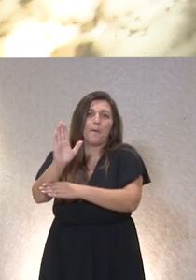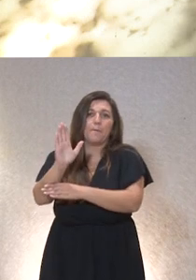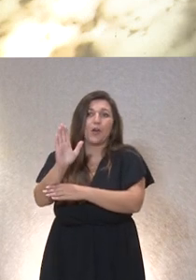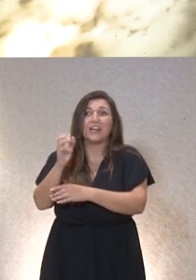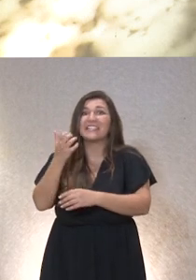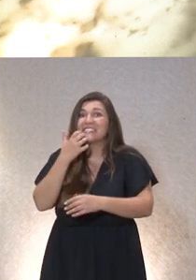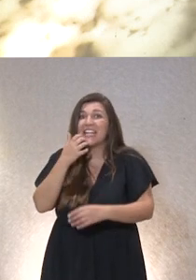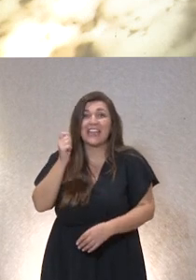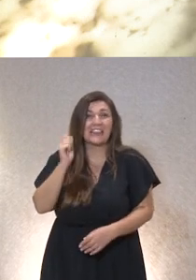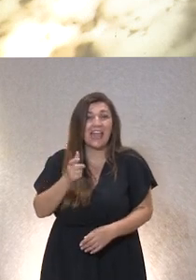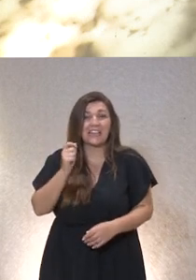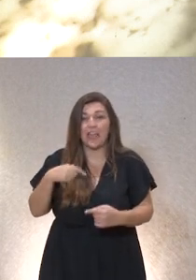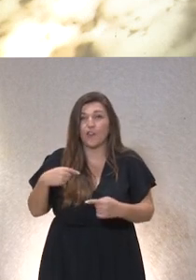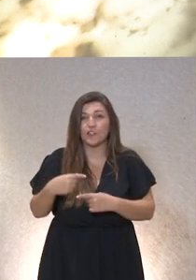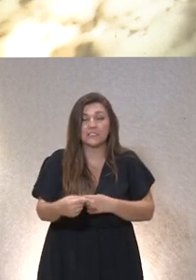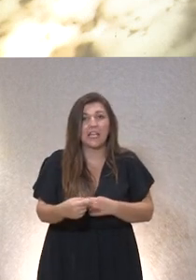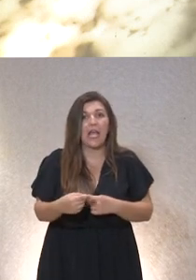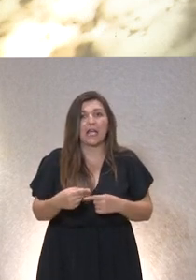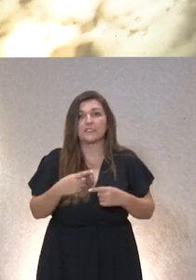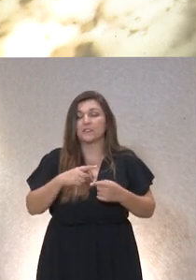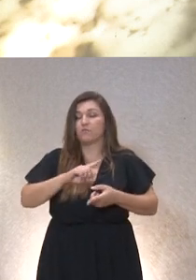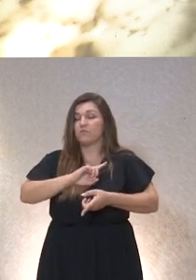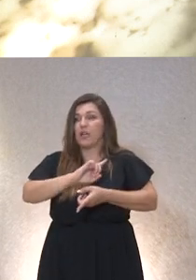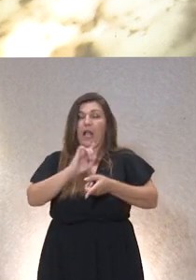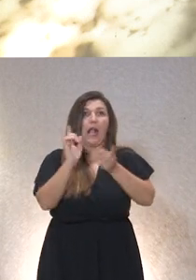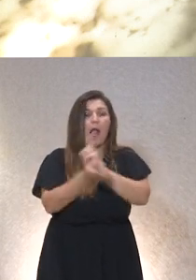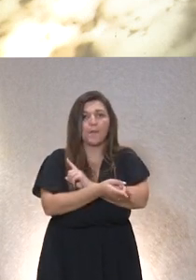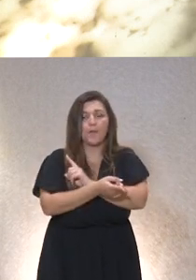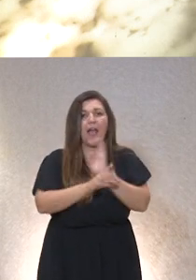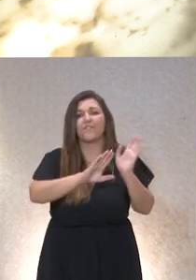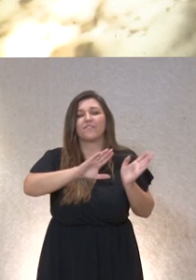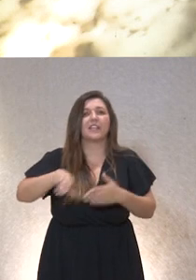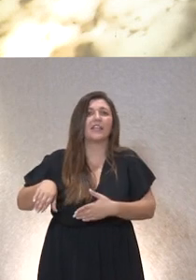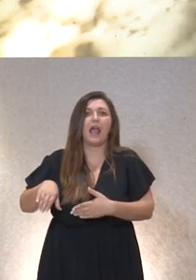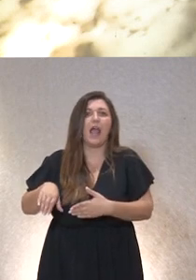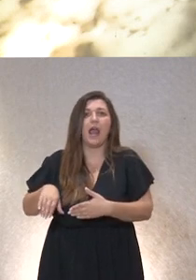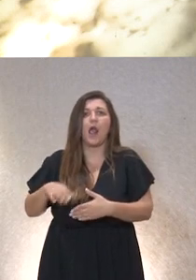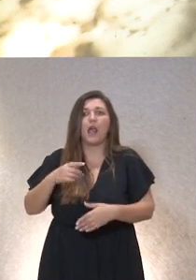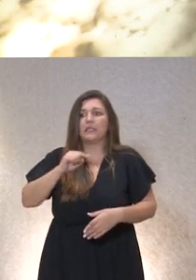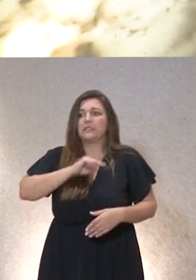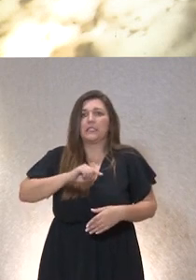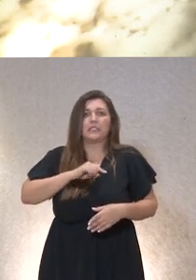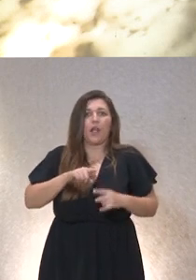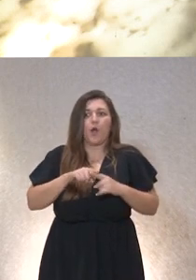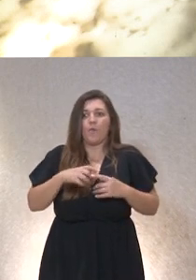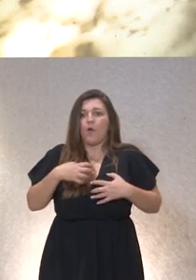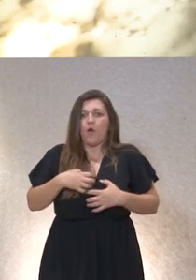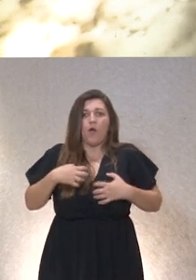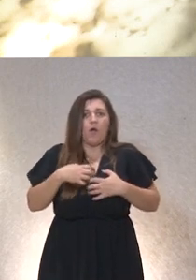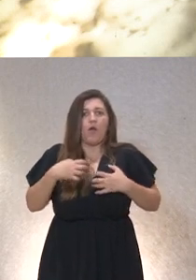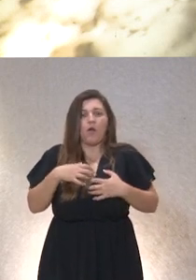le sacas de la rutina que si le cambias de entorno y tal puede desencadenar pues algún episodio de agitación así grave importante